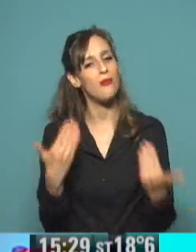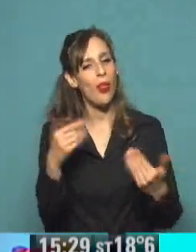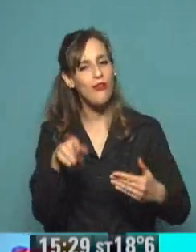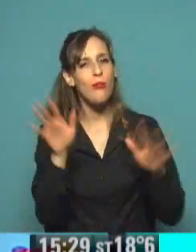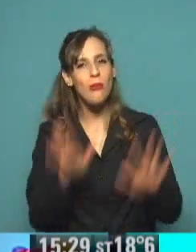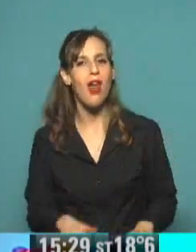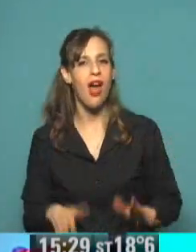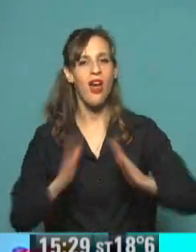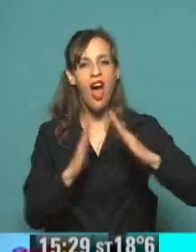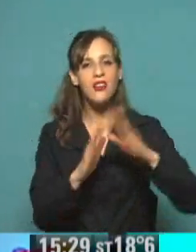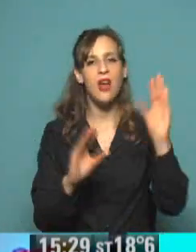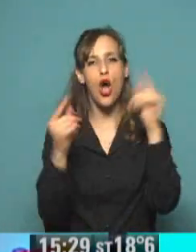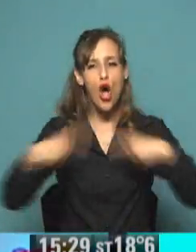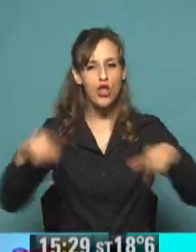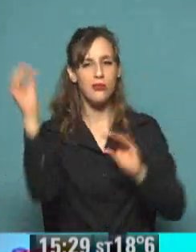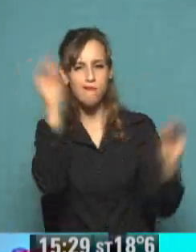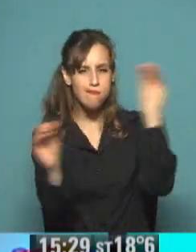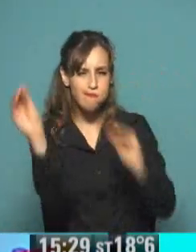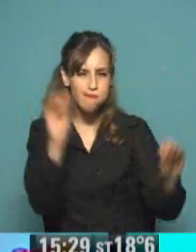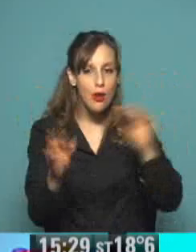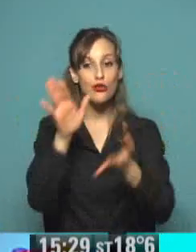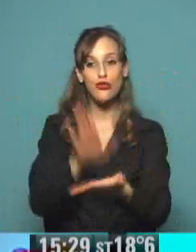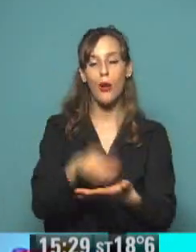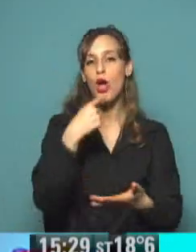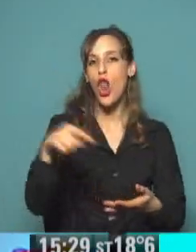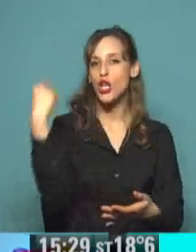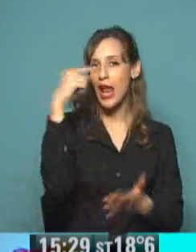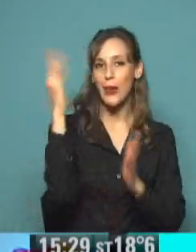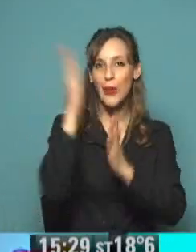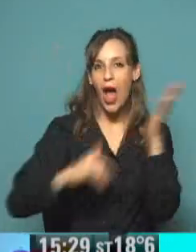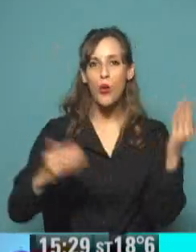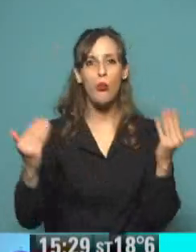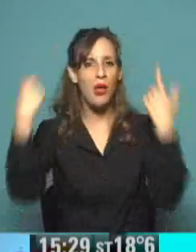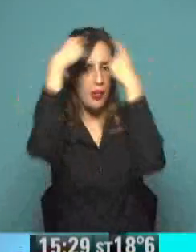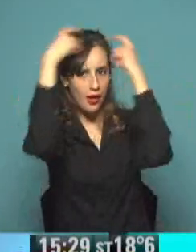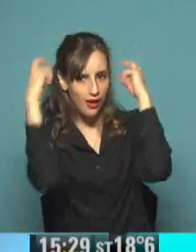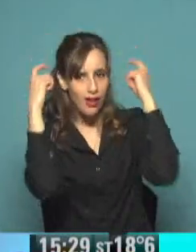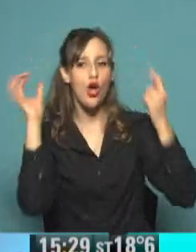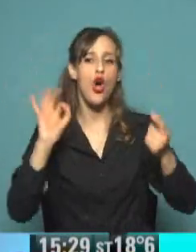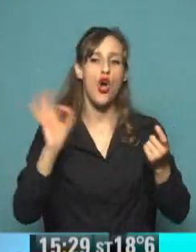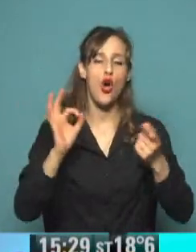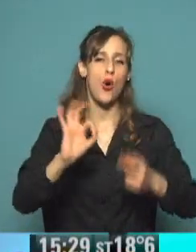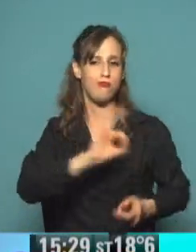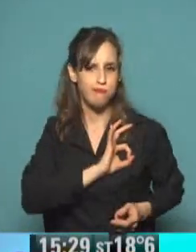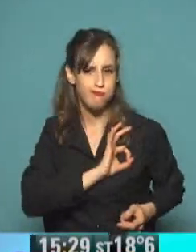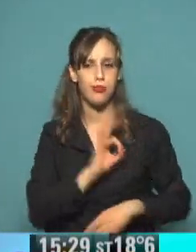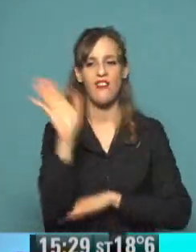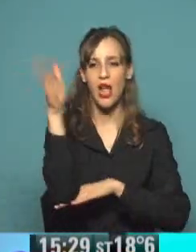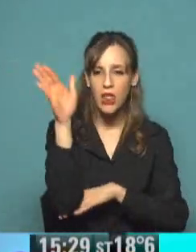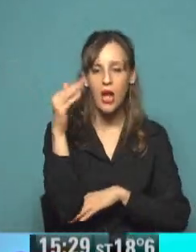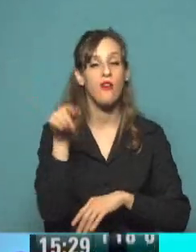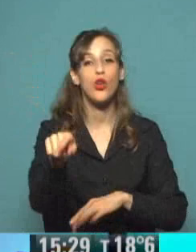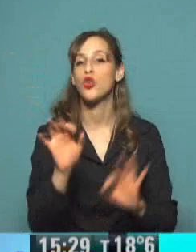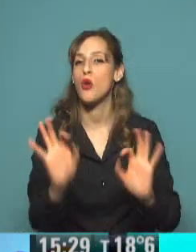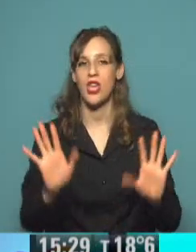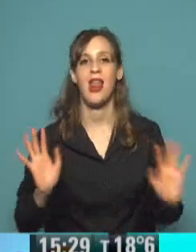casa con lo que tengan a mano. Pueden ser escarapelas, gorro, bandera, vincha, todo color celeste y blanco, con lo que tengan a mano. Así como Maga